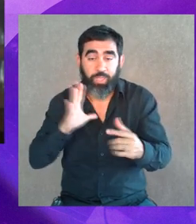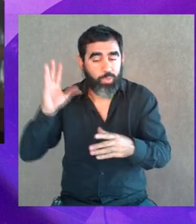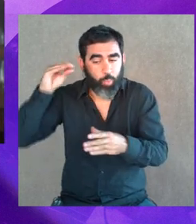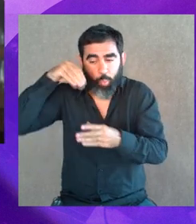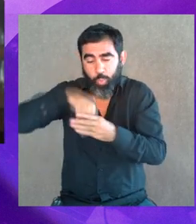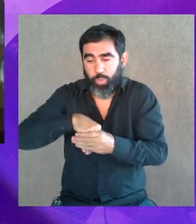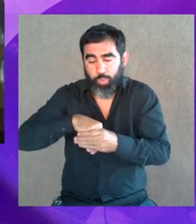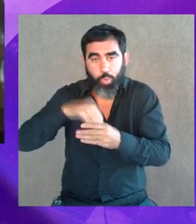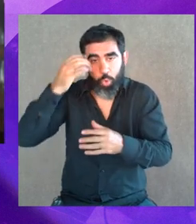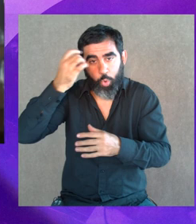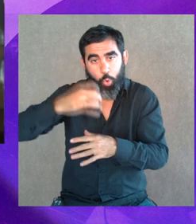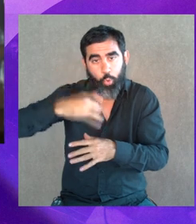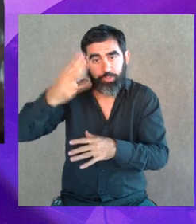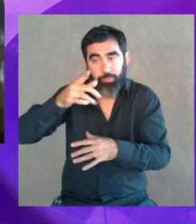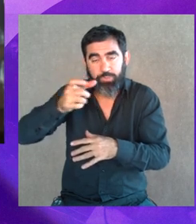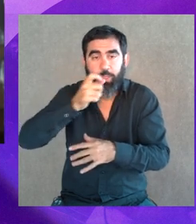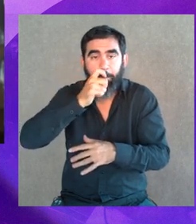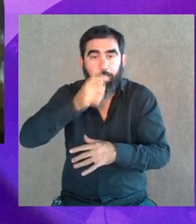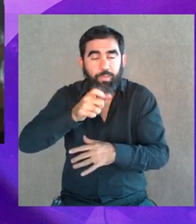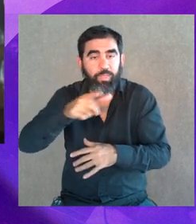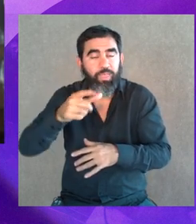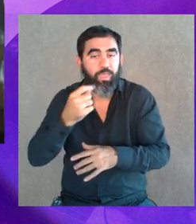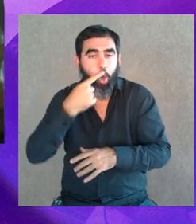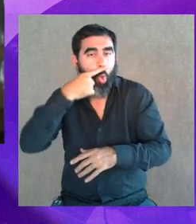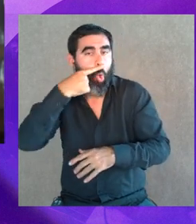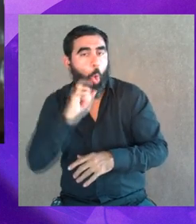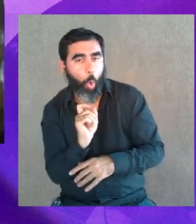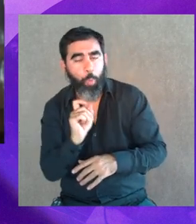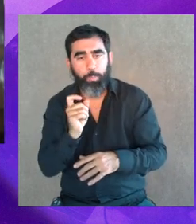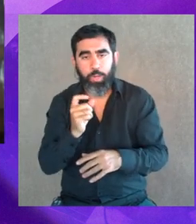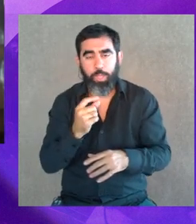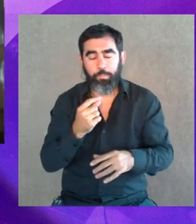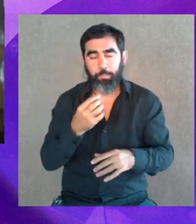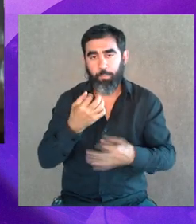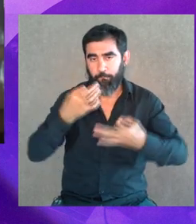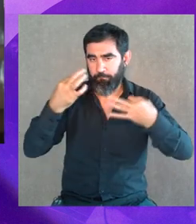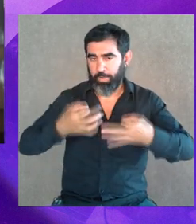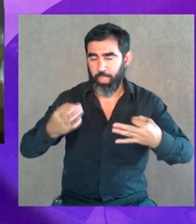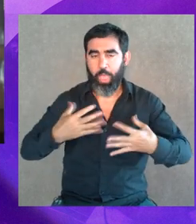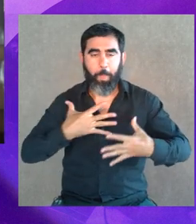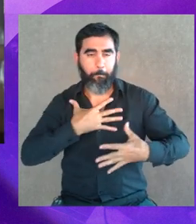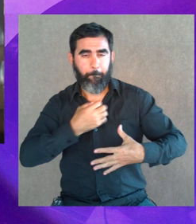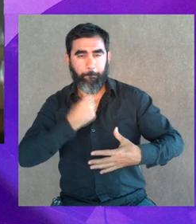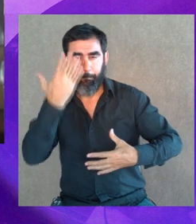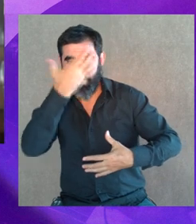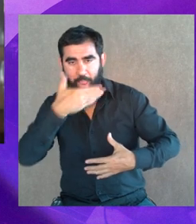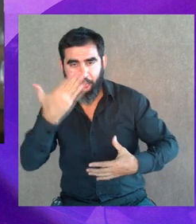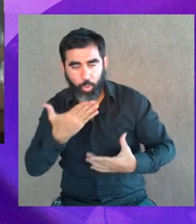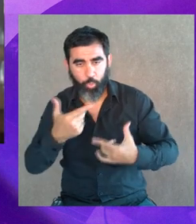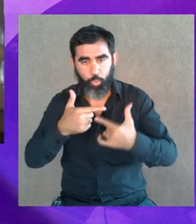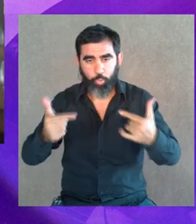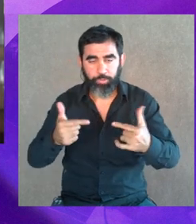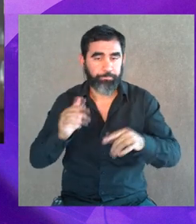muy incorporado ese concepto de que el varón heterosexual, el oposible blanquito,